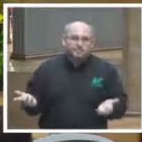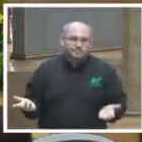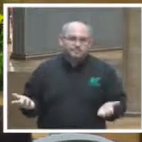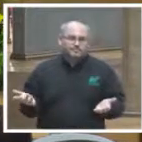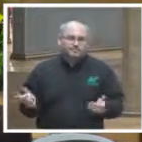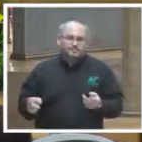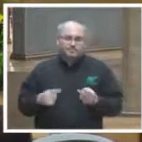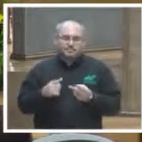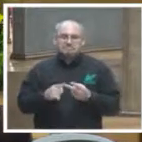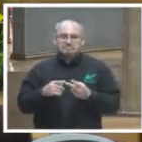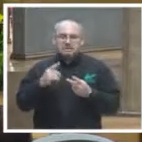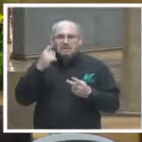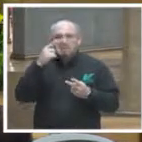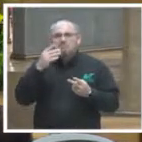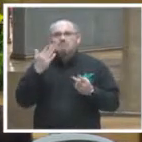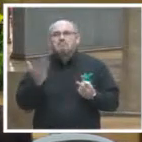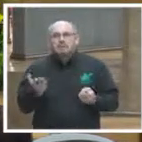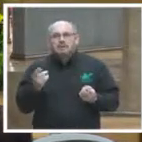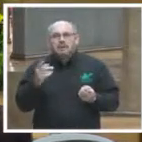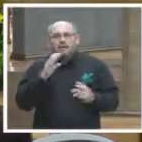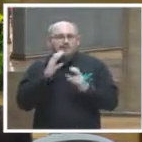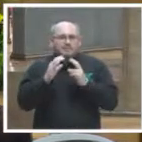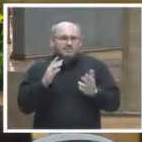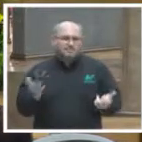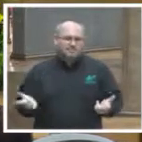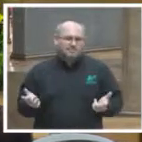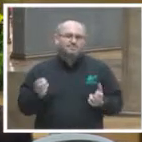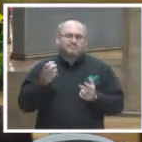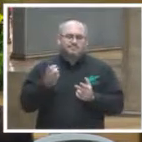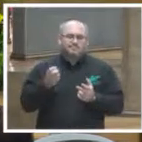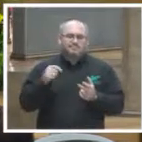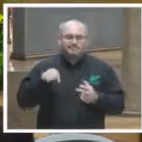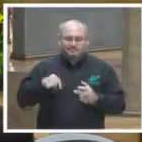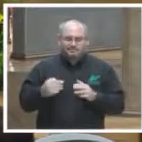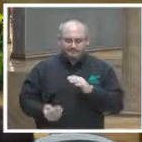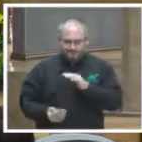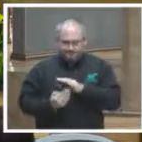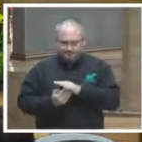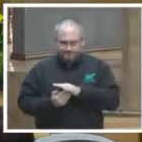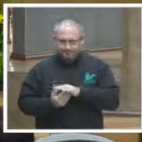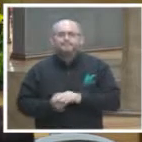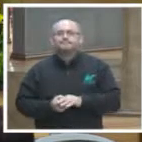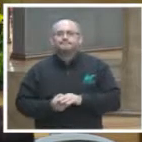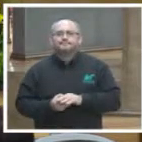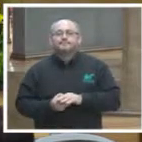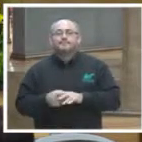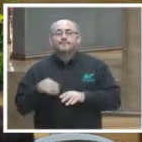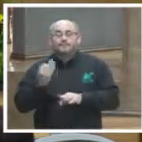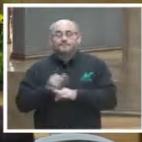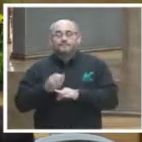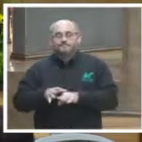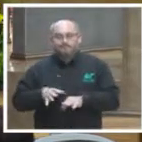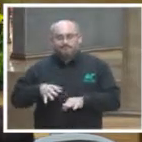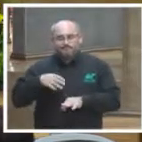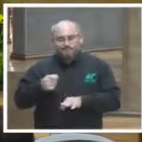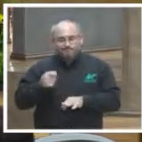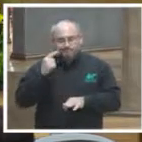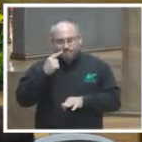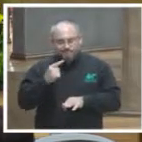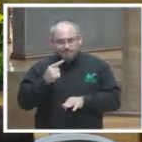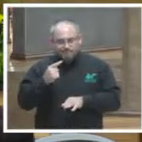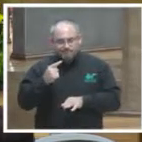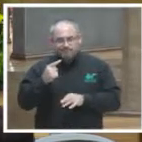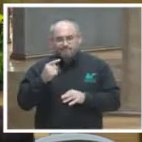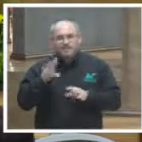y para qué se comunica y por eso en esta mesa tratamos de hacer una